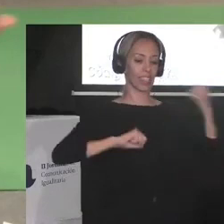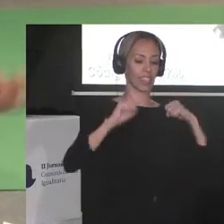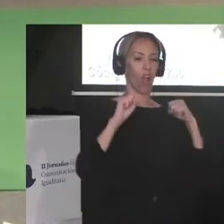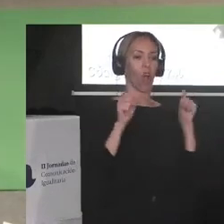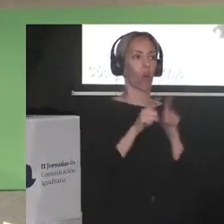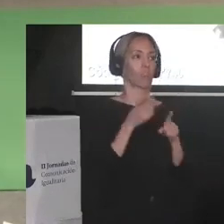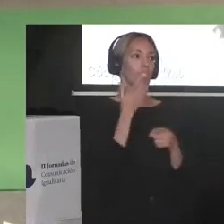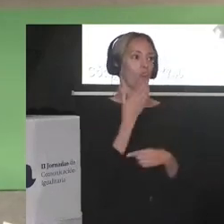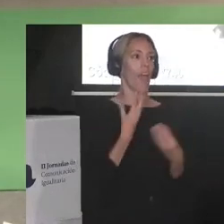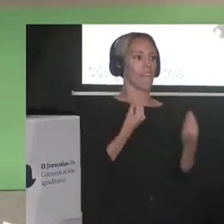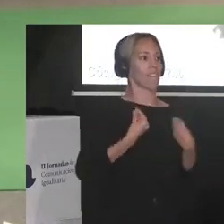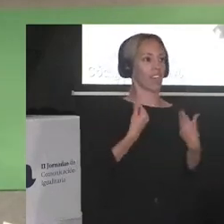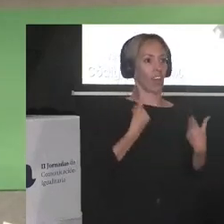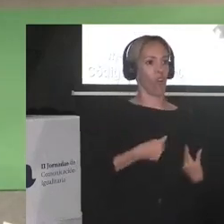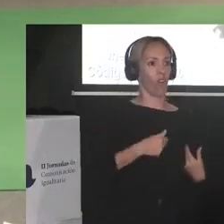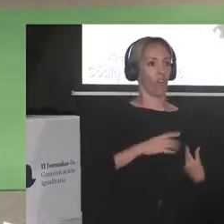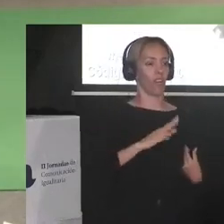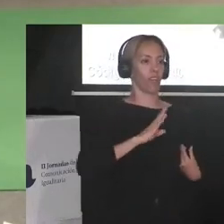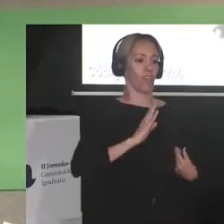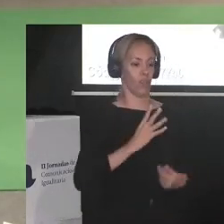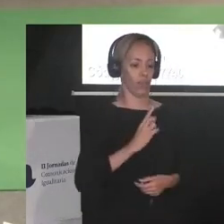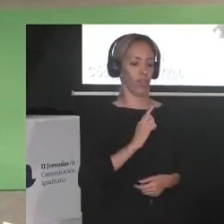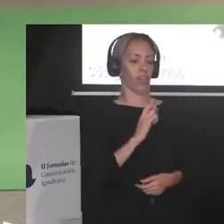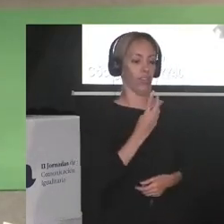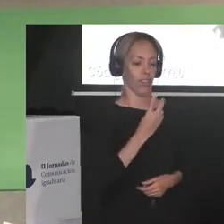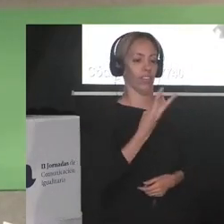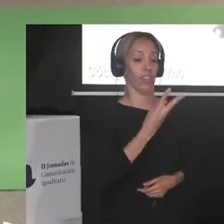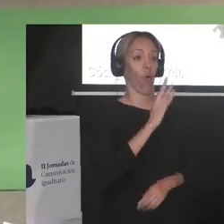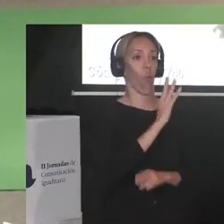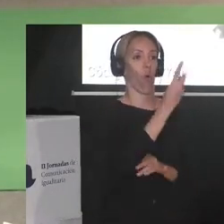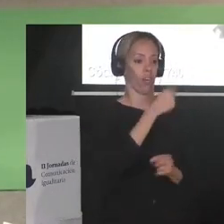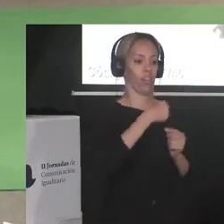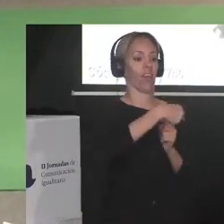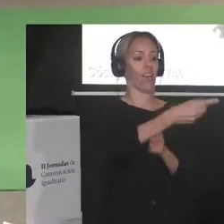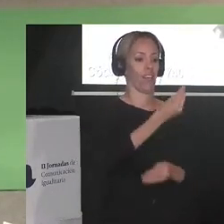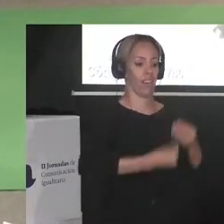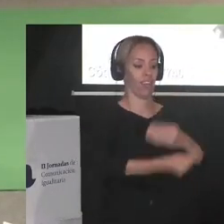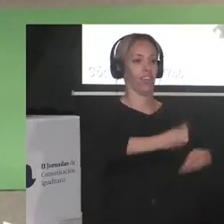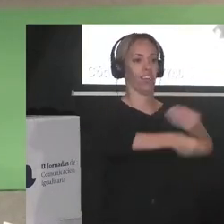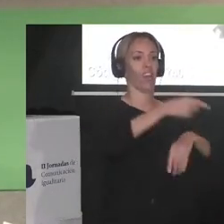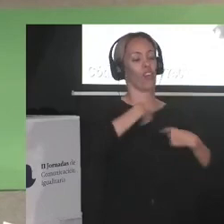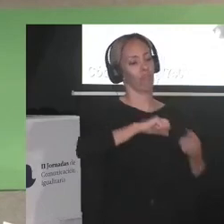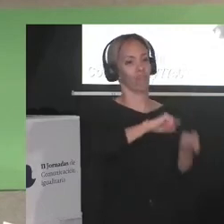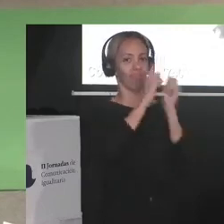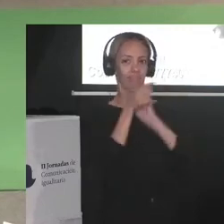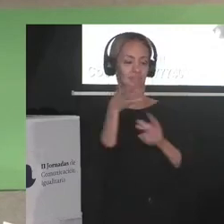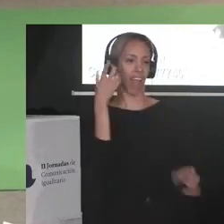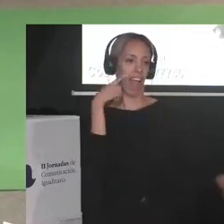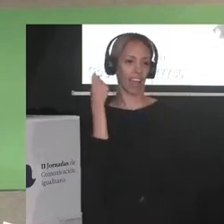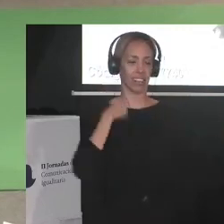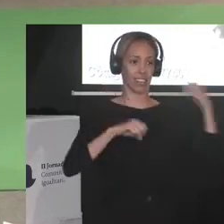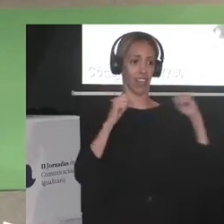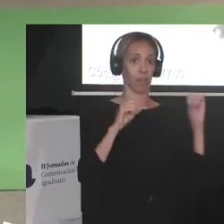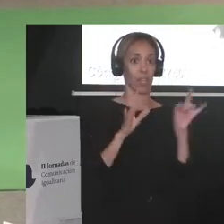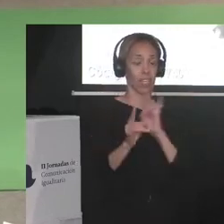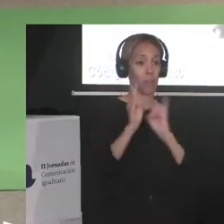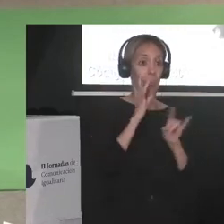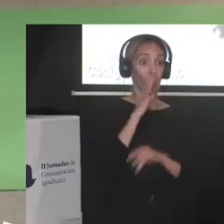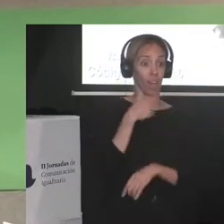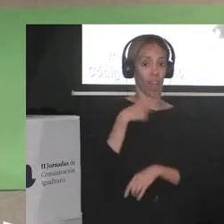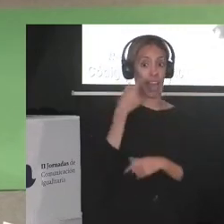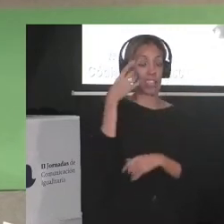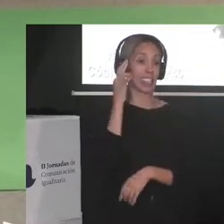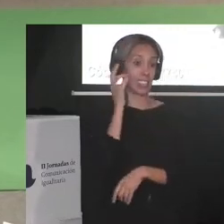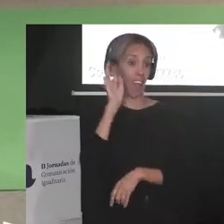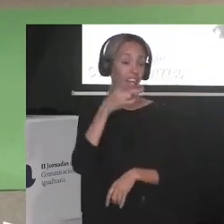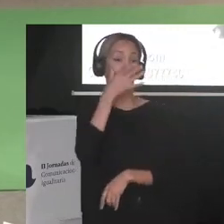cuarta vida ¿no? podría ser Toquilla entonces claro me estaban llamando por eso porque yo también era racializada